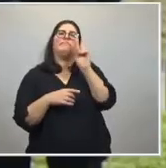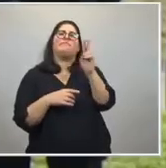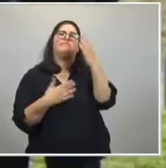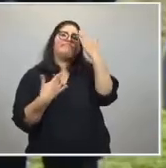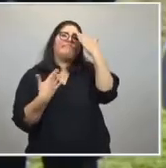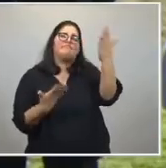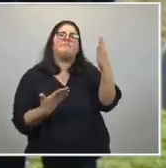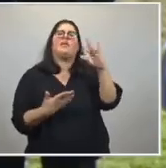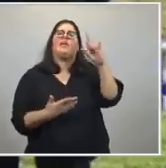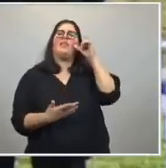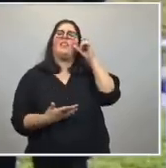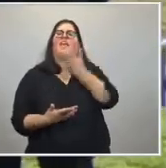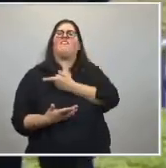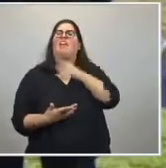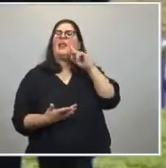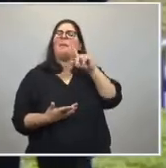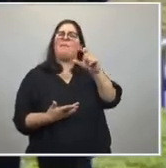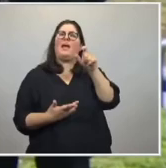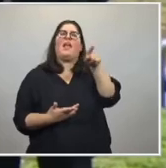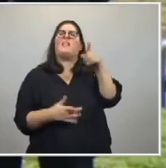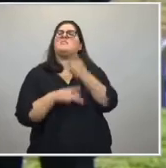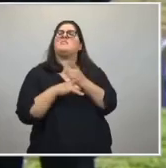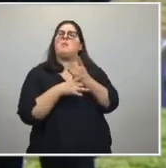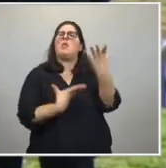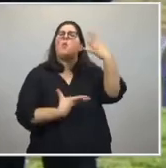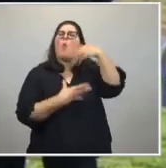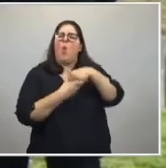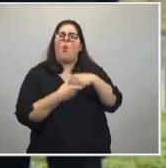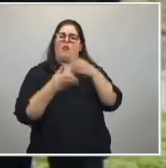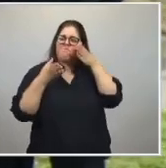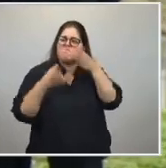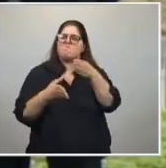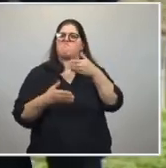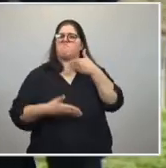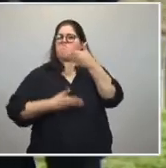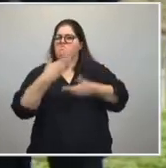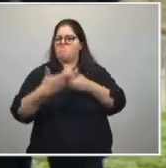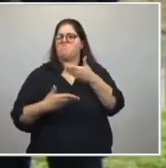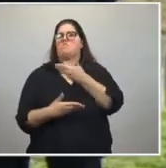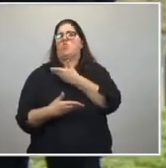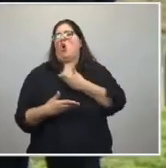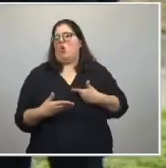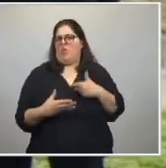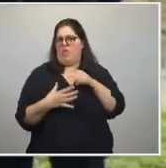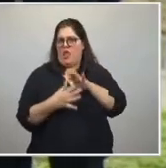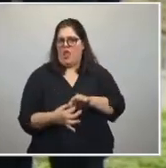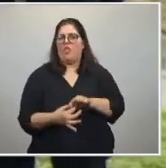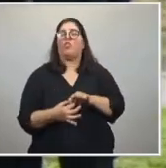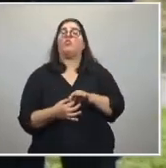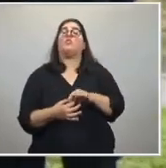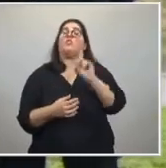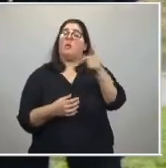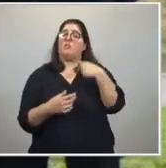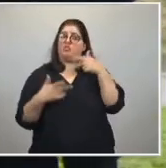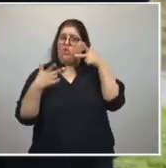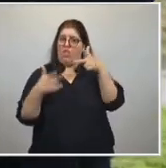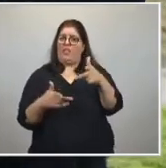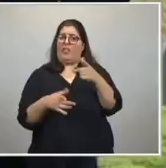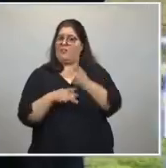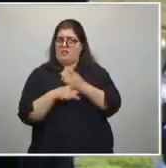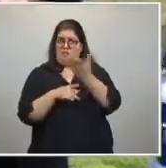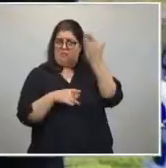que era un tipo que se involucraba y se comprometía con la gestión. Y también siempre dije que los gobernadores que